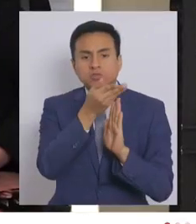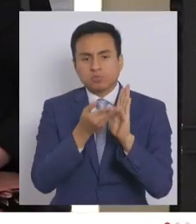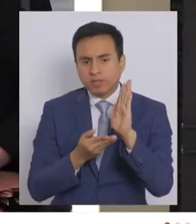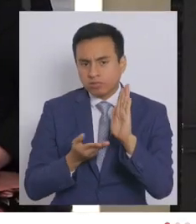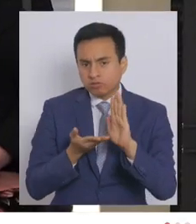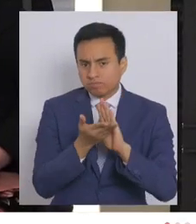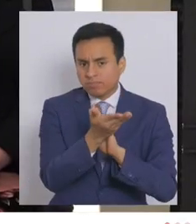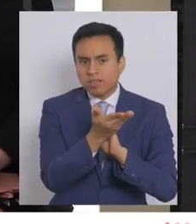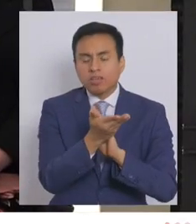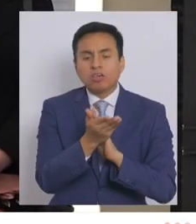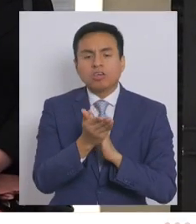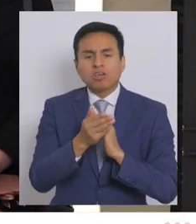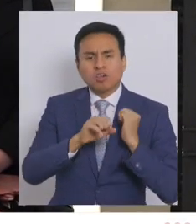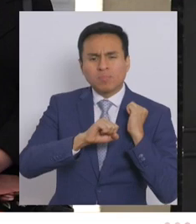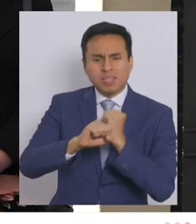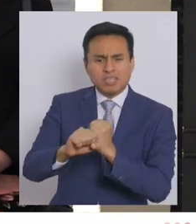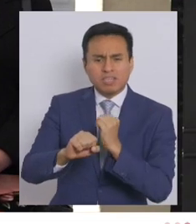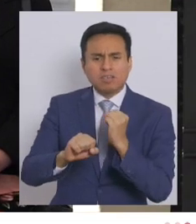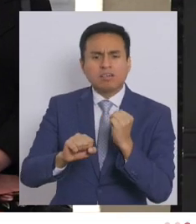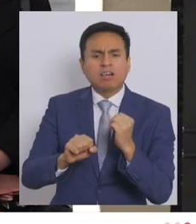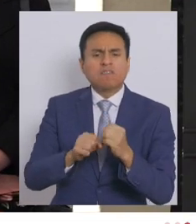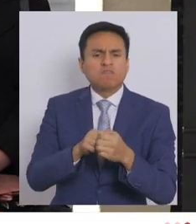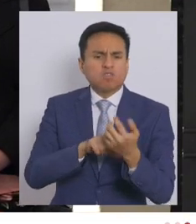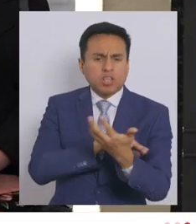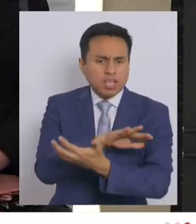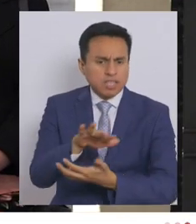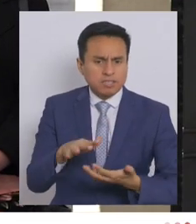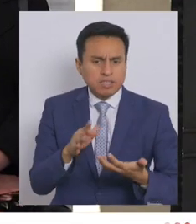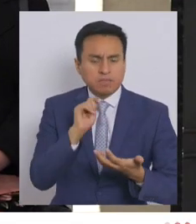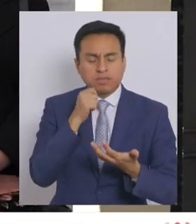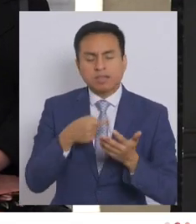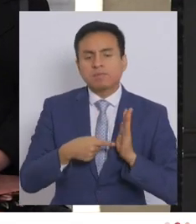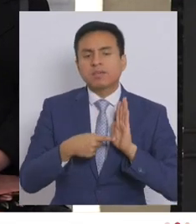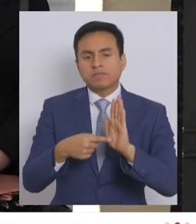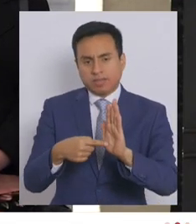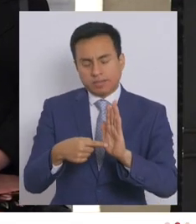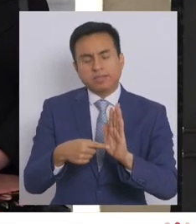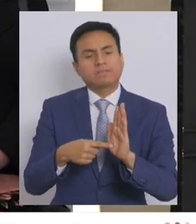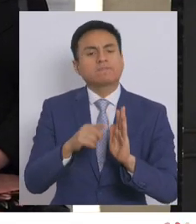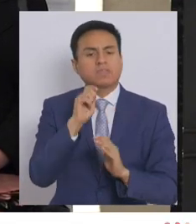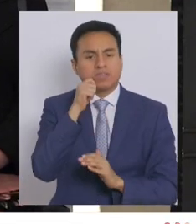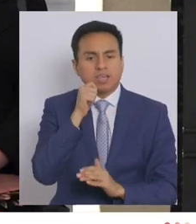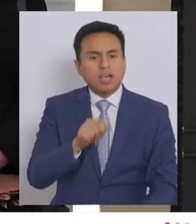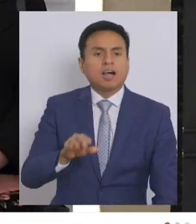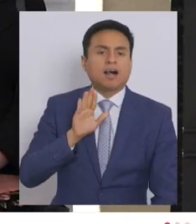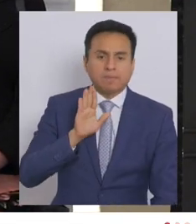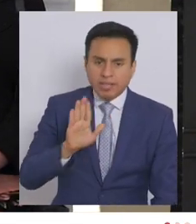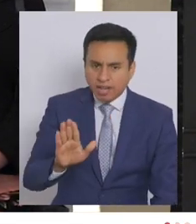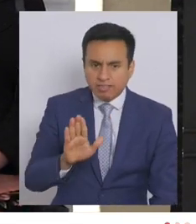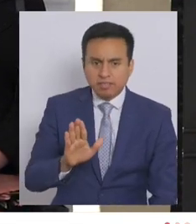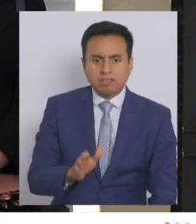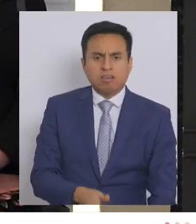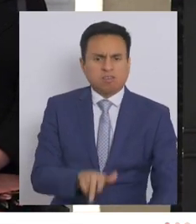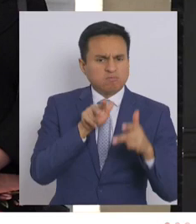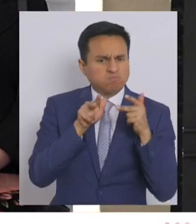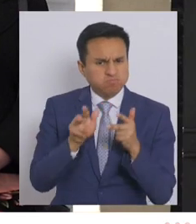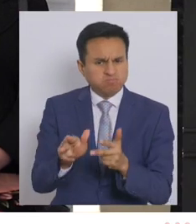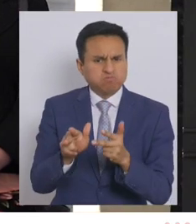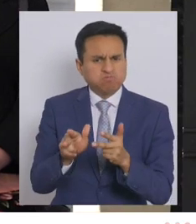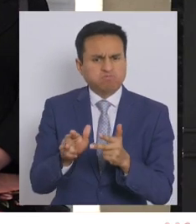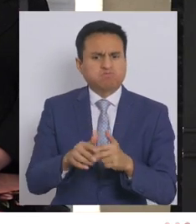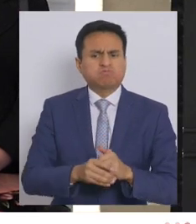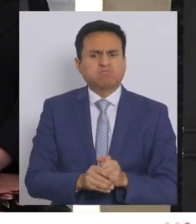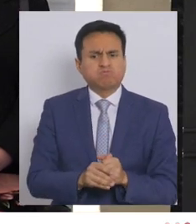para combatir esta forma de violencia que se manifiesta a través de las amenazas, el hostigamiento,